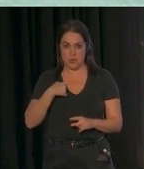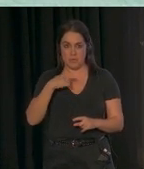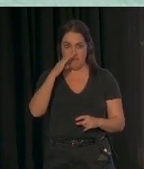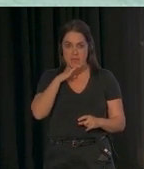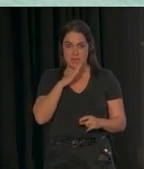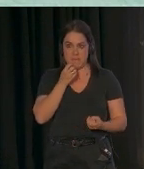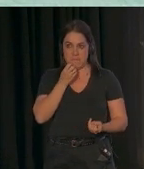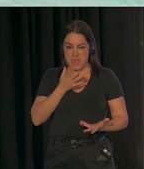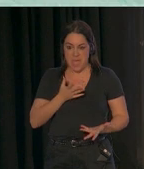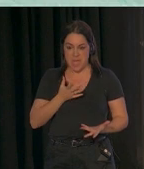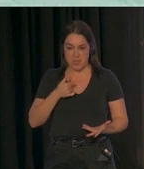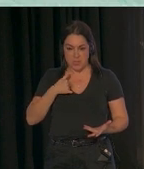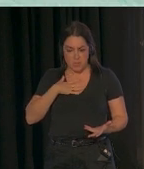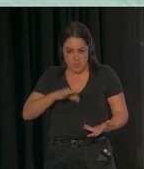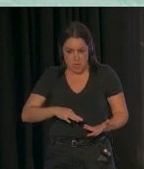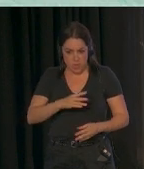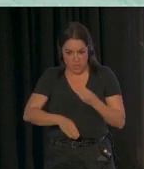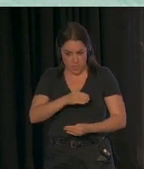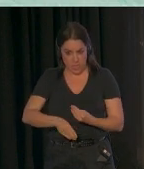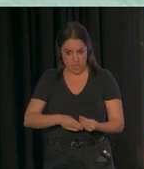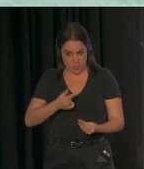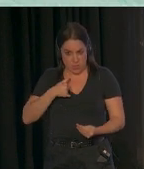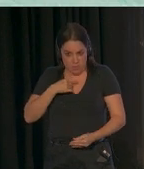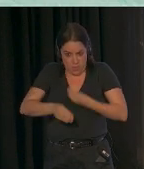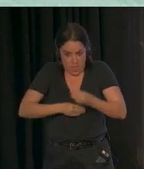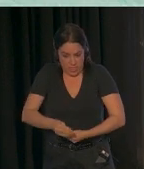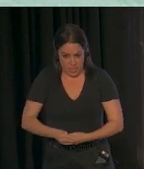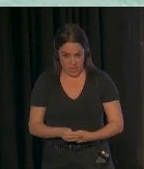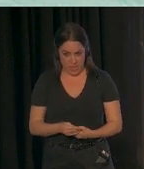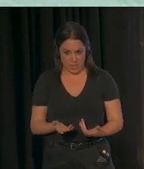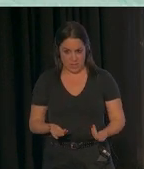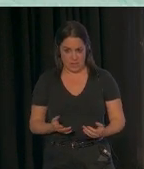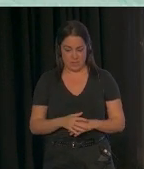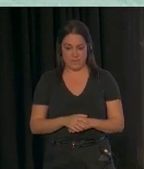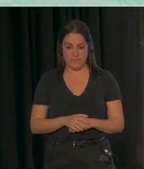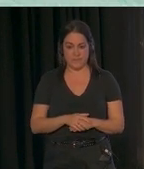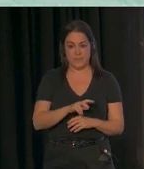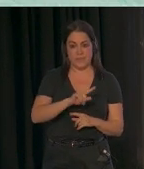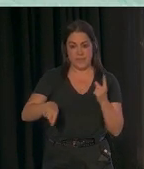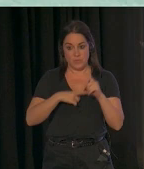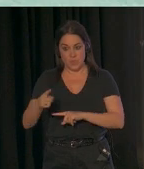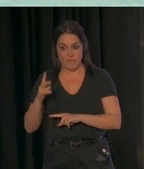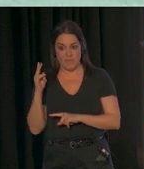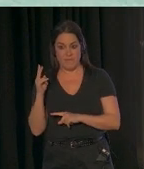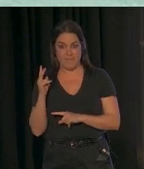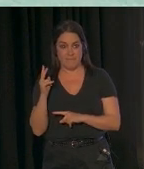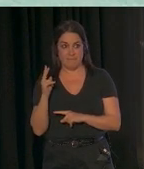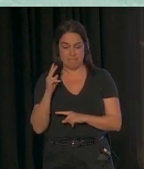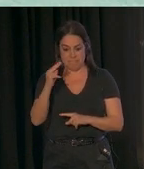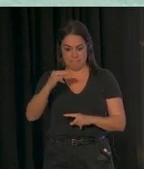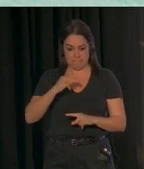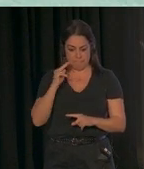hacerlo, sé lo que tengo que hacer y me voy a poner a hacer lo que necesito hacer. Luego, vemos que parte de esa confianza